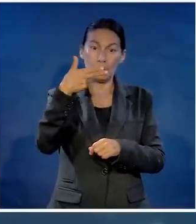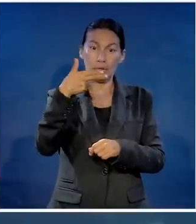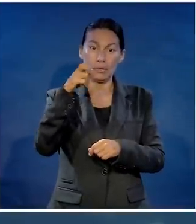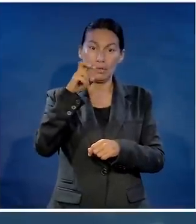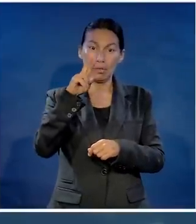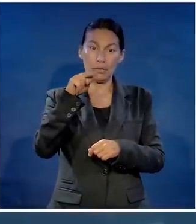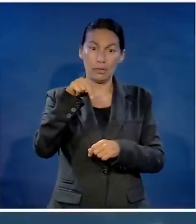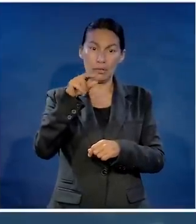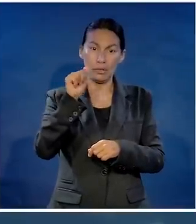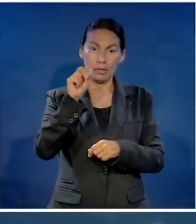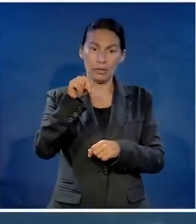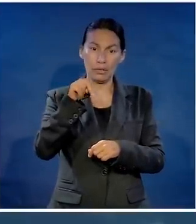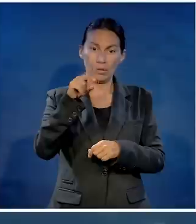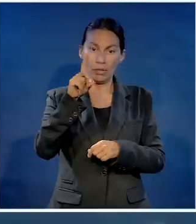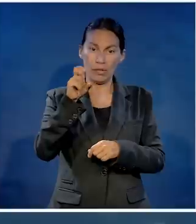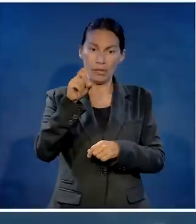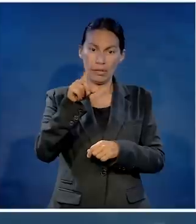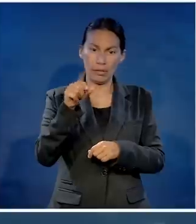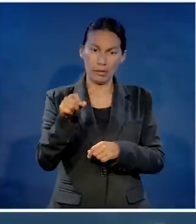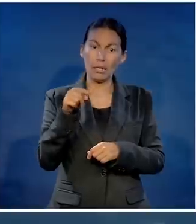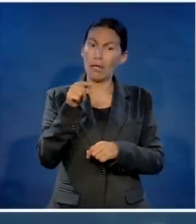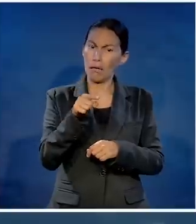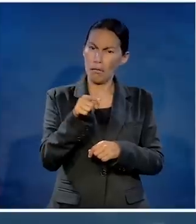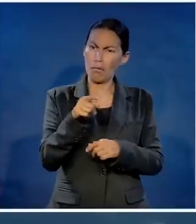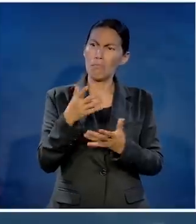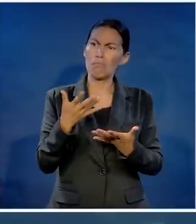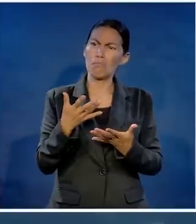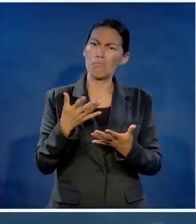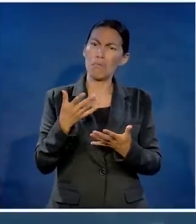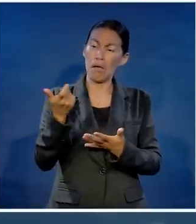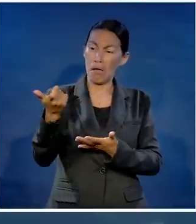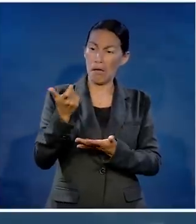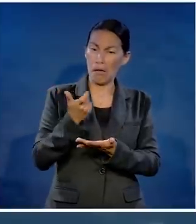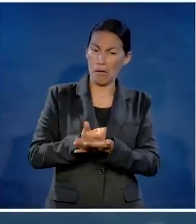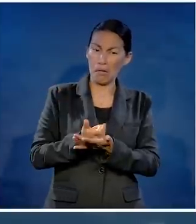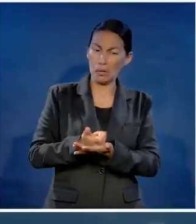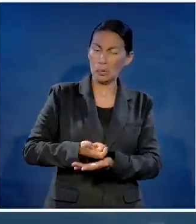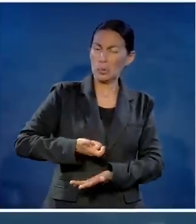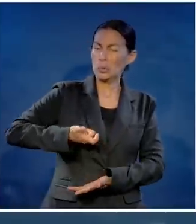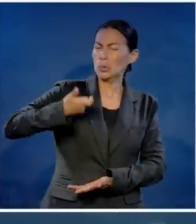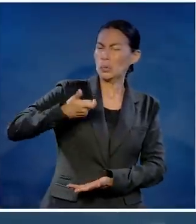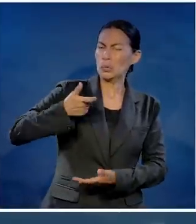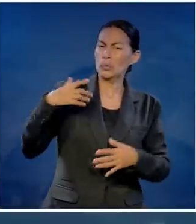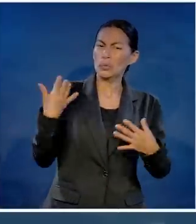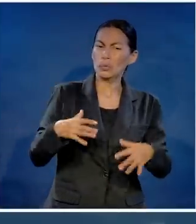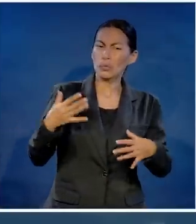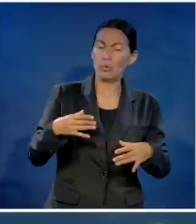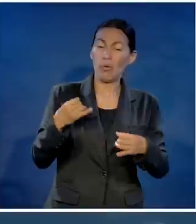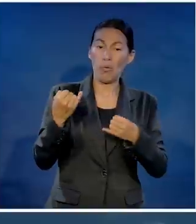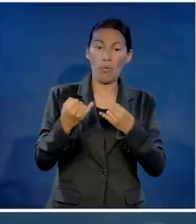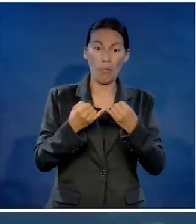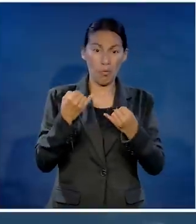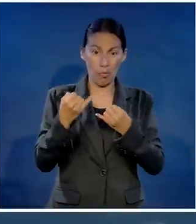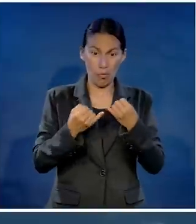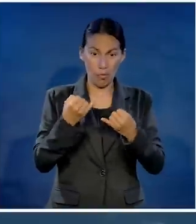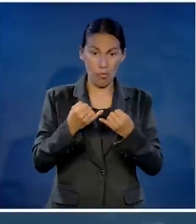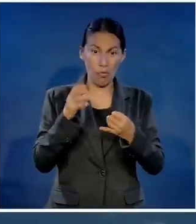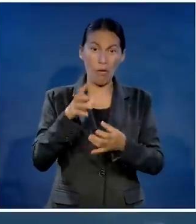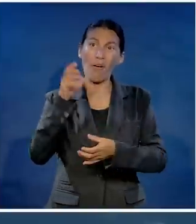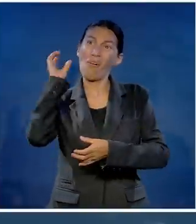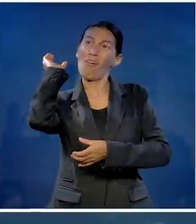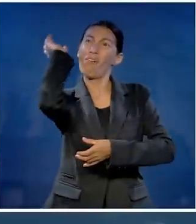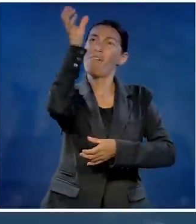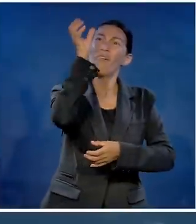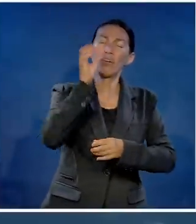Un descendiente de hispanos que en el fútbol americano tiene el récord de haber conseguido el sueldo más jugoso por